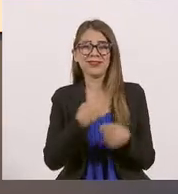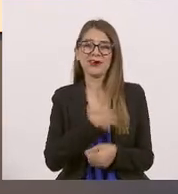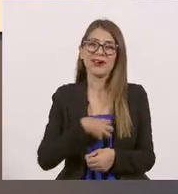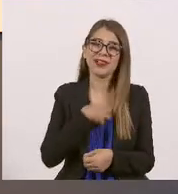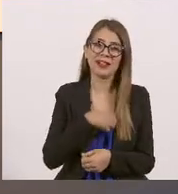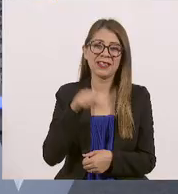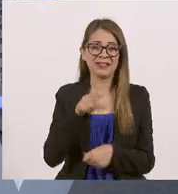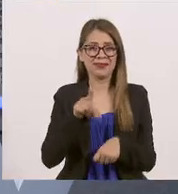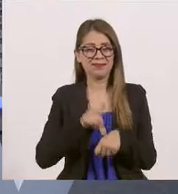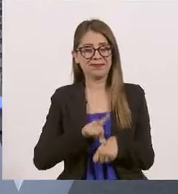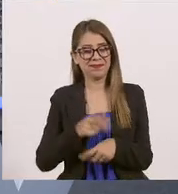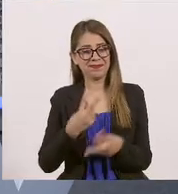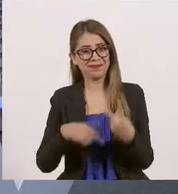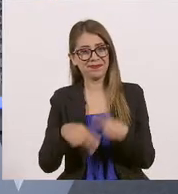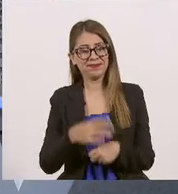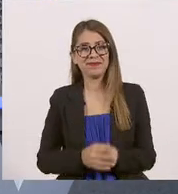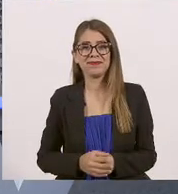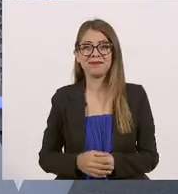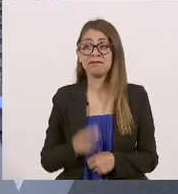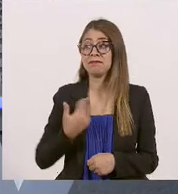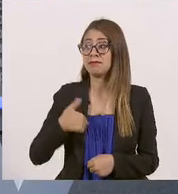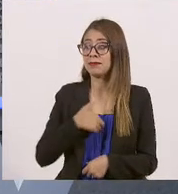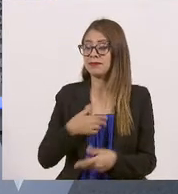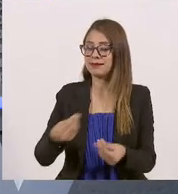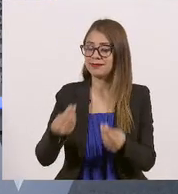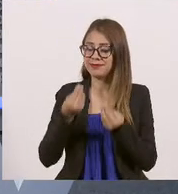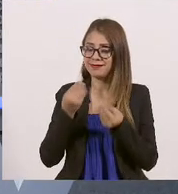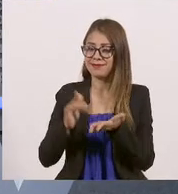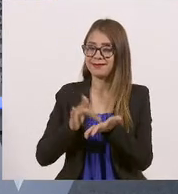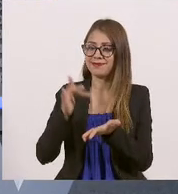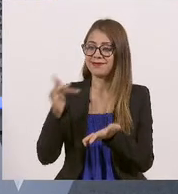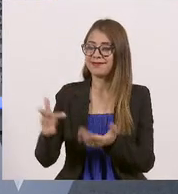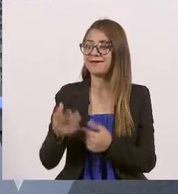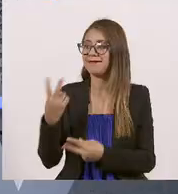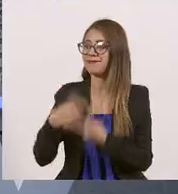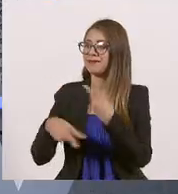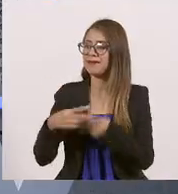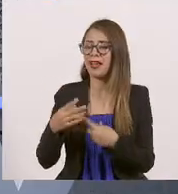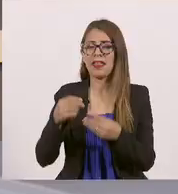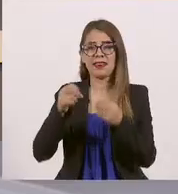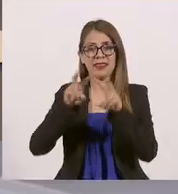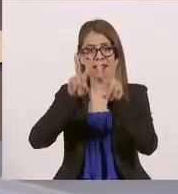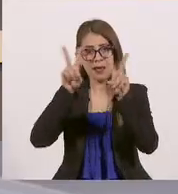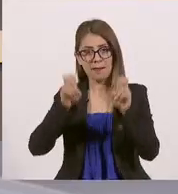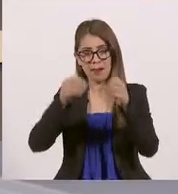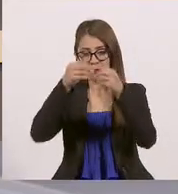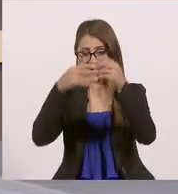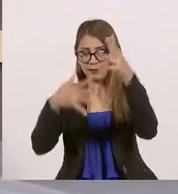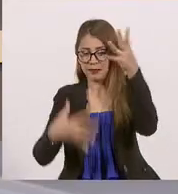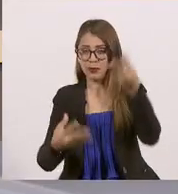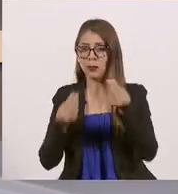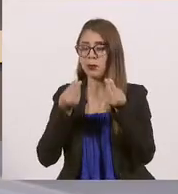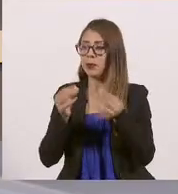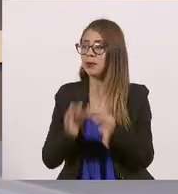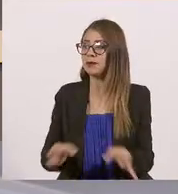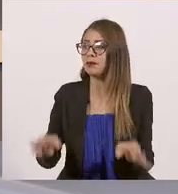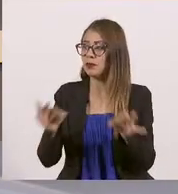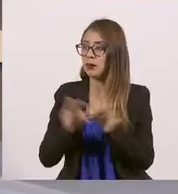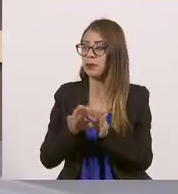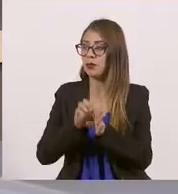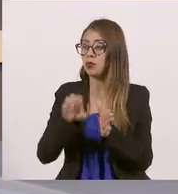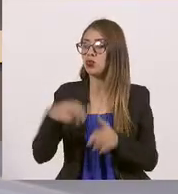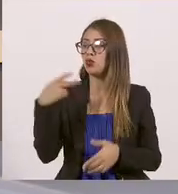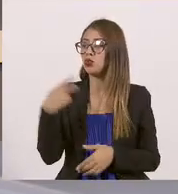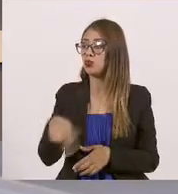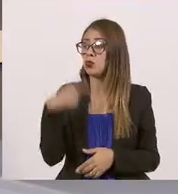ustedes. Vamos a contrario, estamos muy agradecidos de su presencia. Hay varios temas muy importantes, por ejemplo, el tema de que